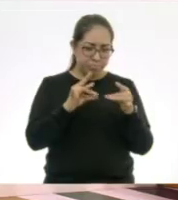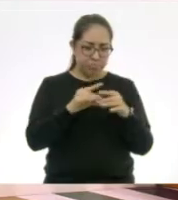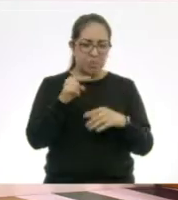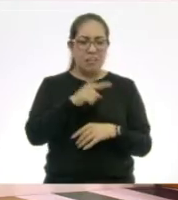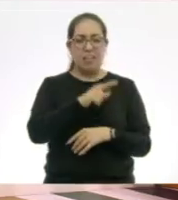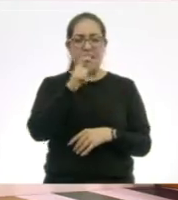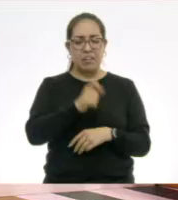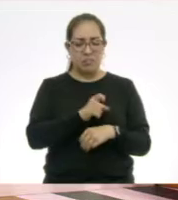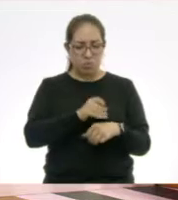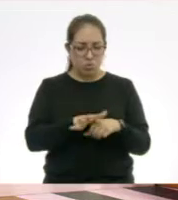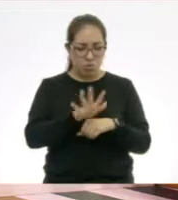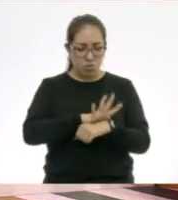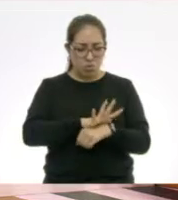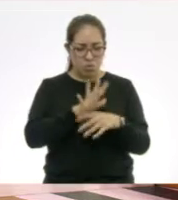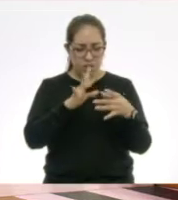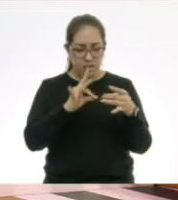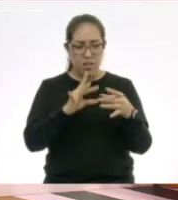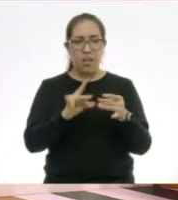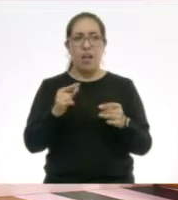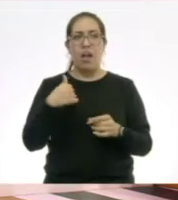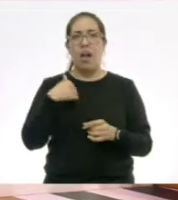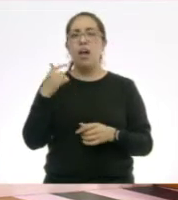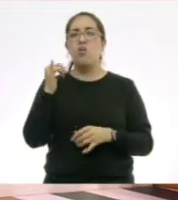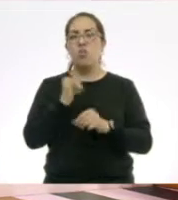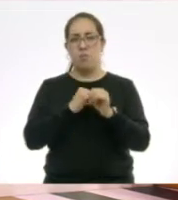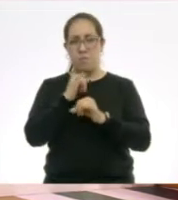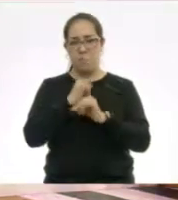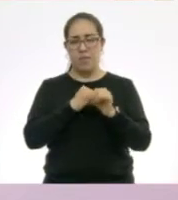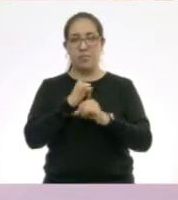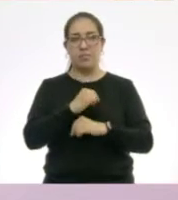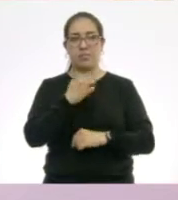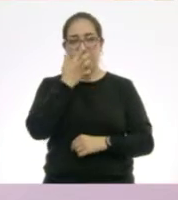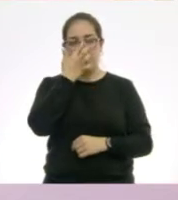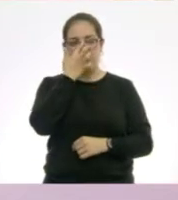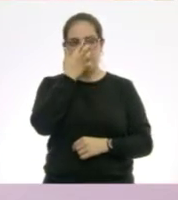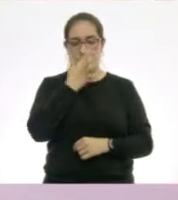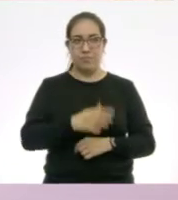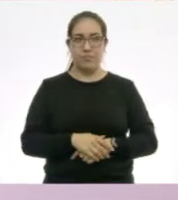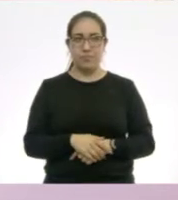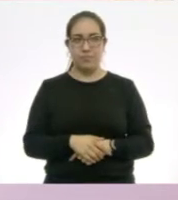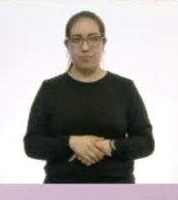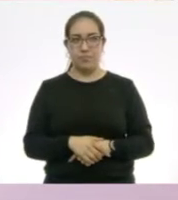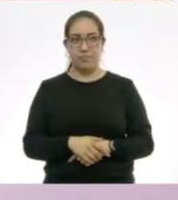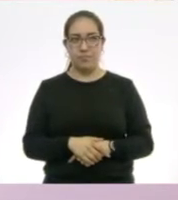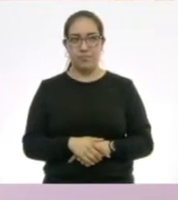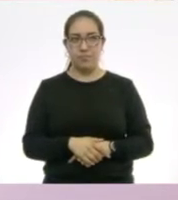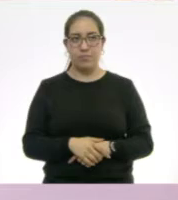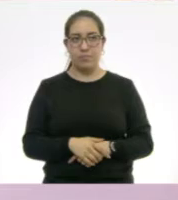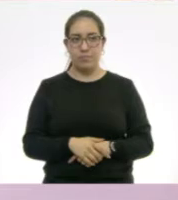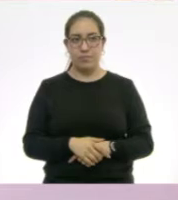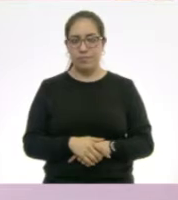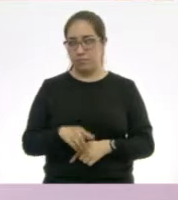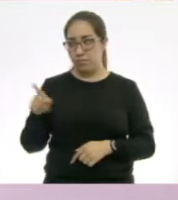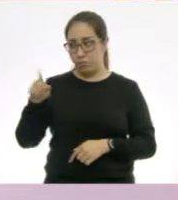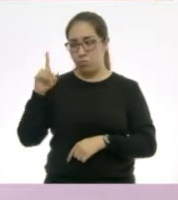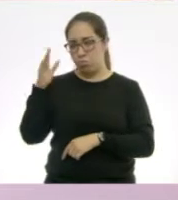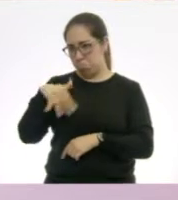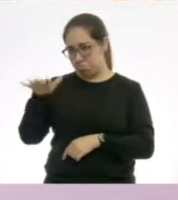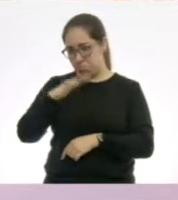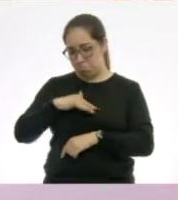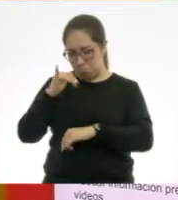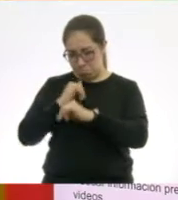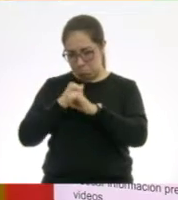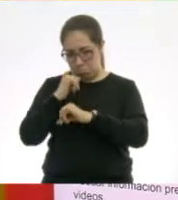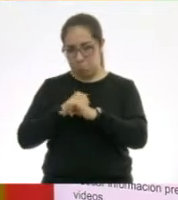es el coronavirus. Yo aquí dejé mi celular, casi no lo uso en las Mientras vamos a ver qué más, mientras buscas tú... Yo voy a buscar